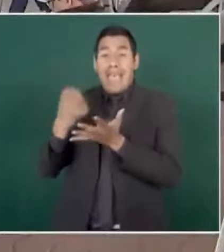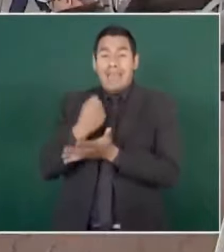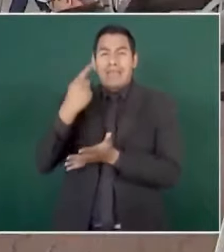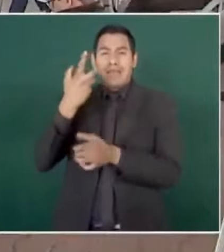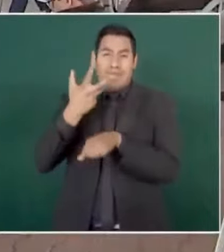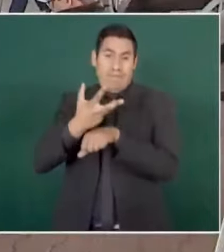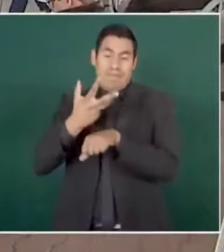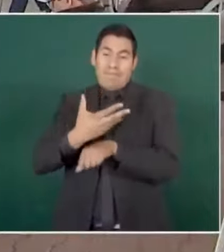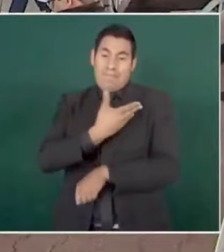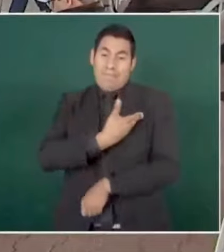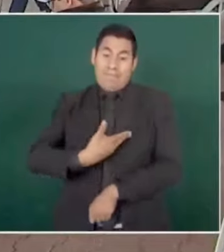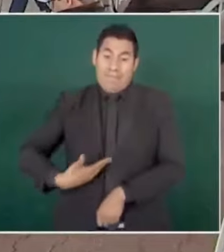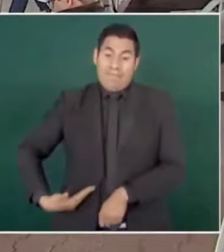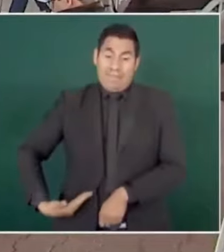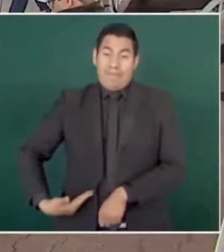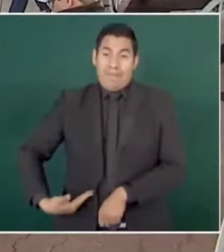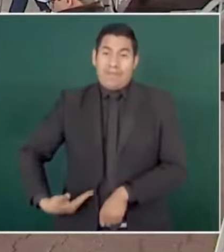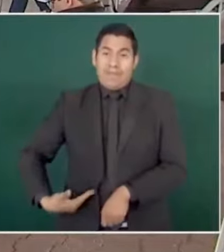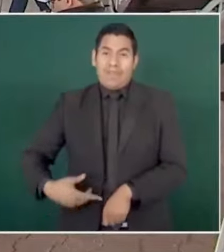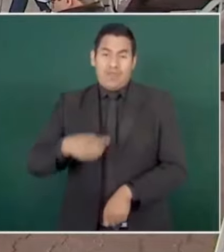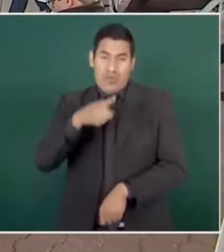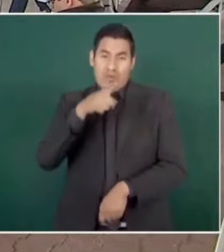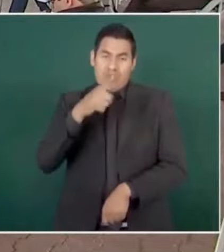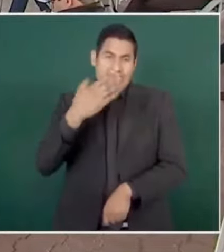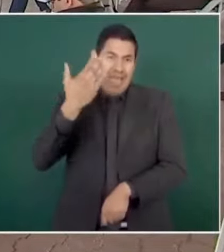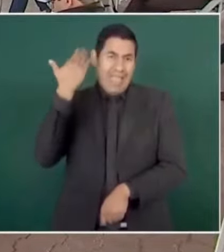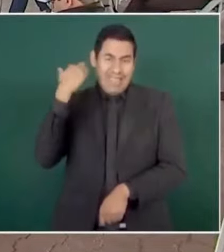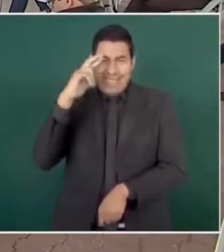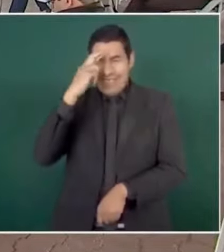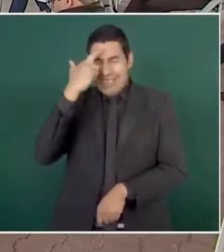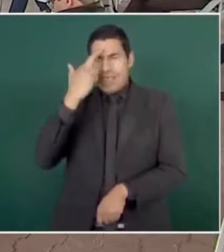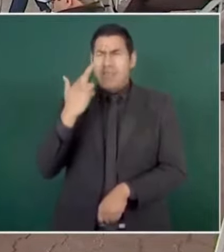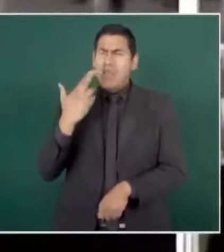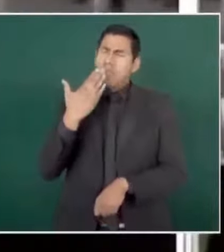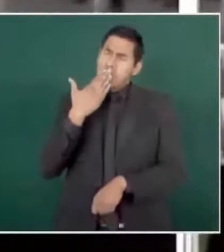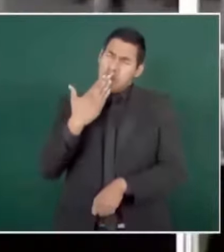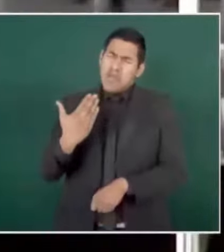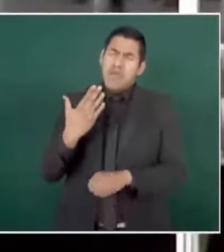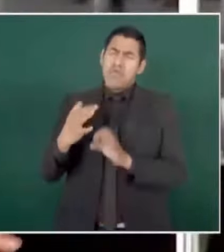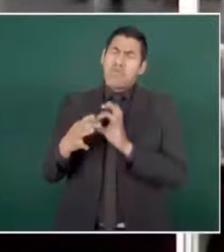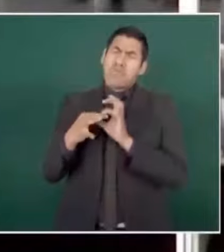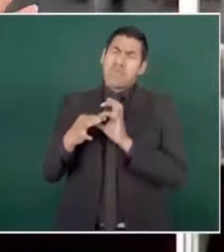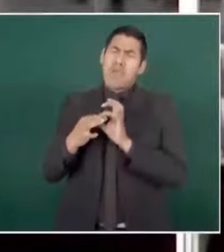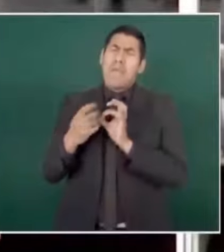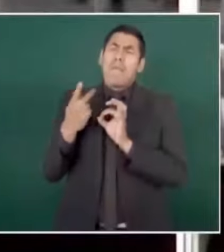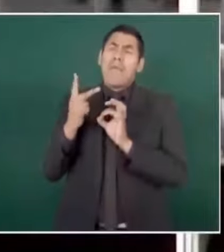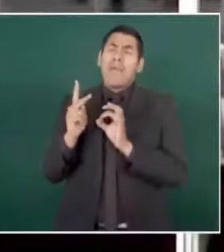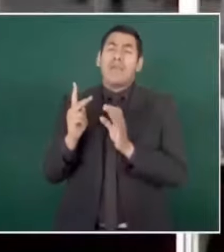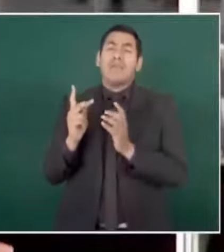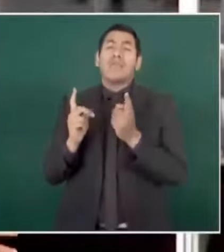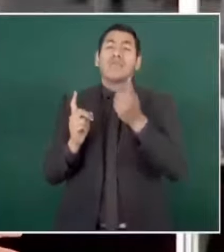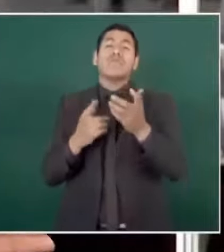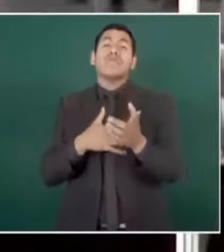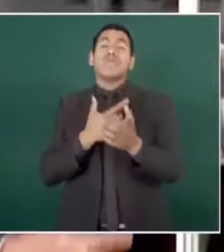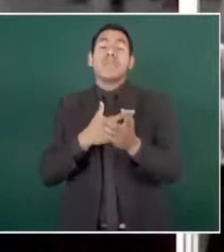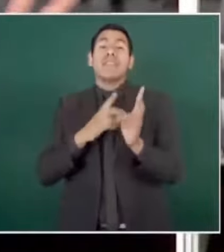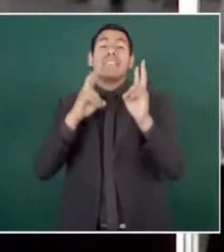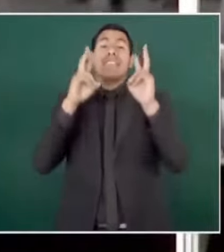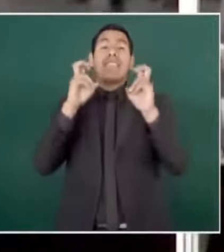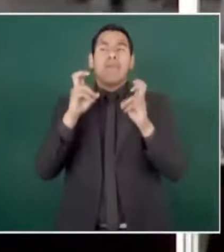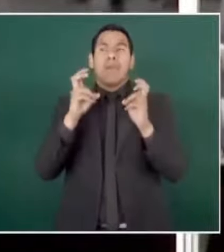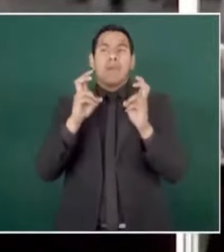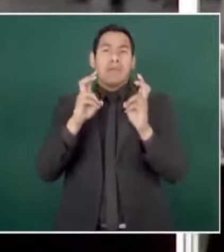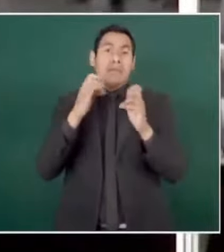En sus múltiples libros usted ha narrado que hubo una buena relación, pero ¿cree que bajo este escenario internacional puede